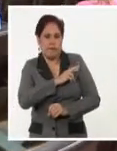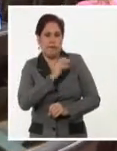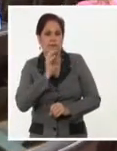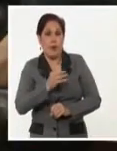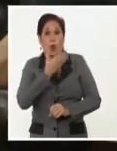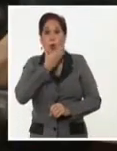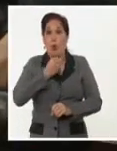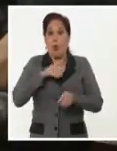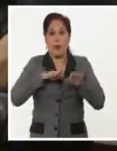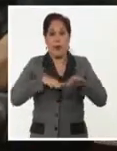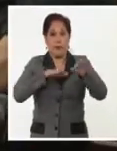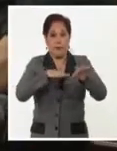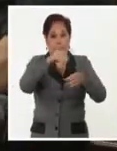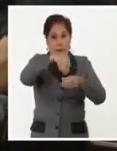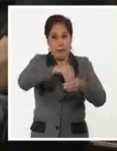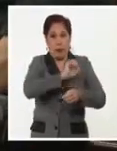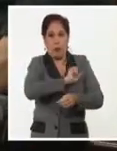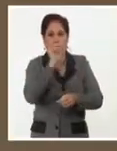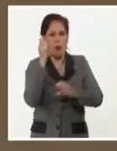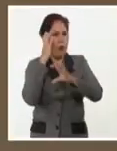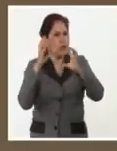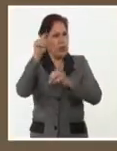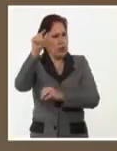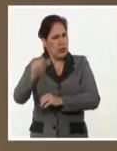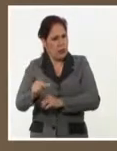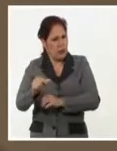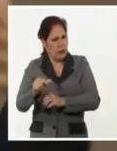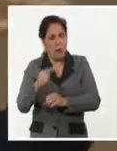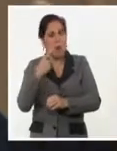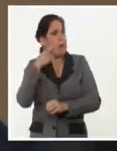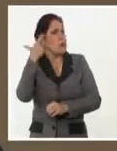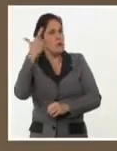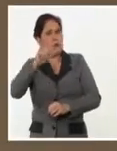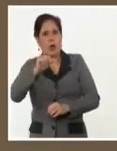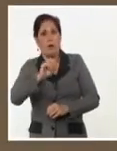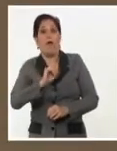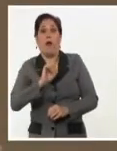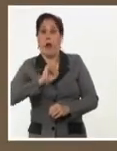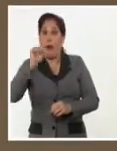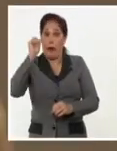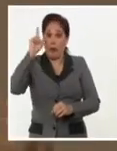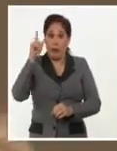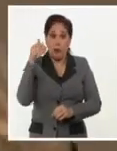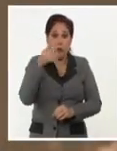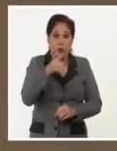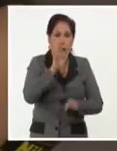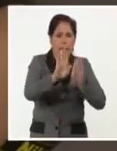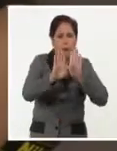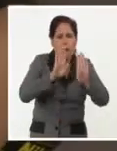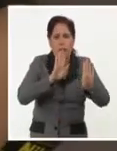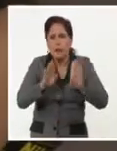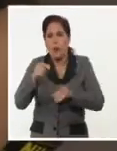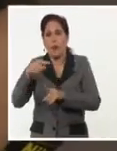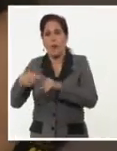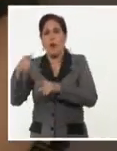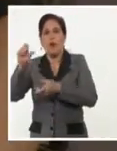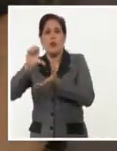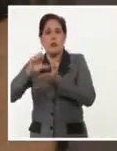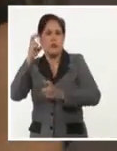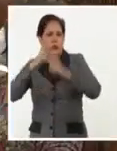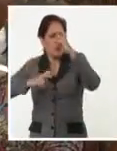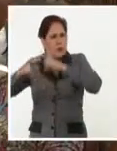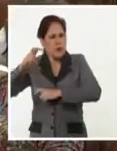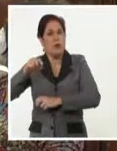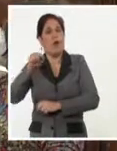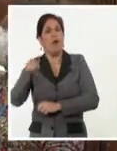jóvenes caravanistas, los logros de la ciencia cubana eran ajenos a su cultura, pero la experiencia de llegar al CIGB en La Habana les confirma que